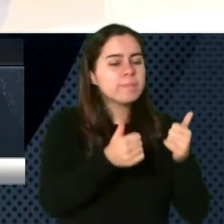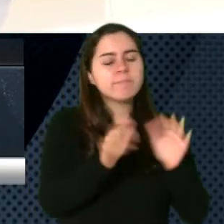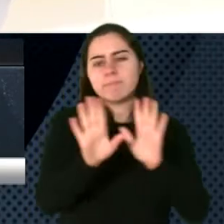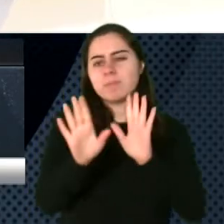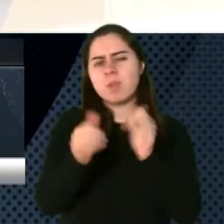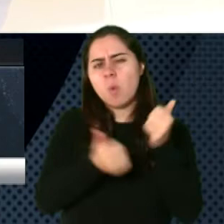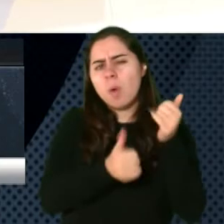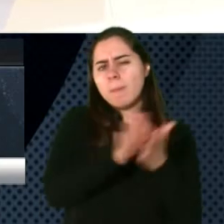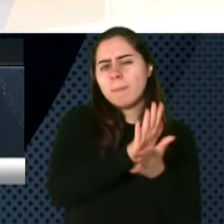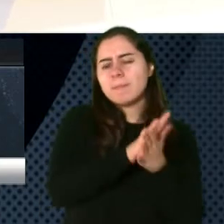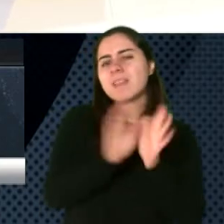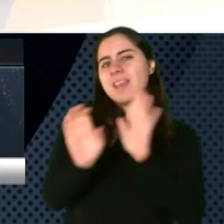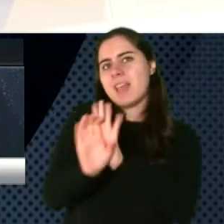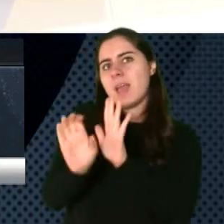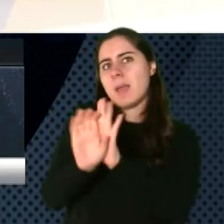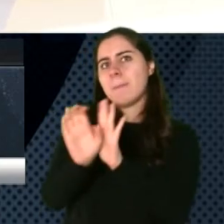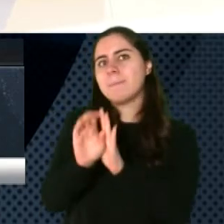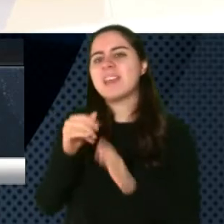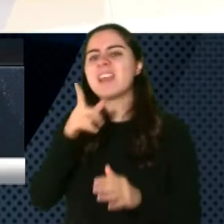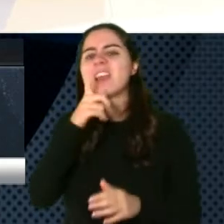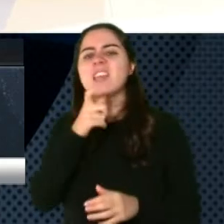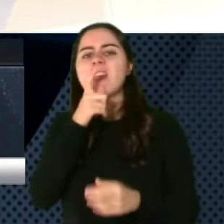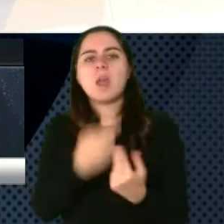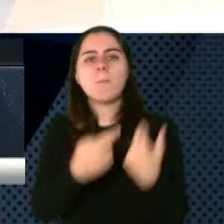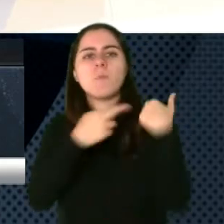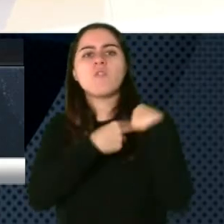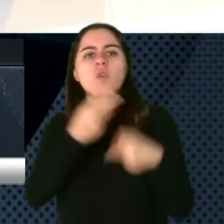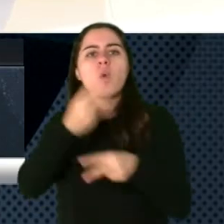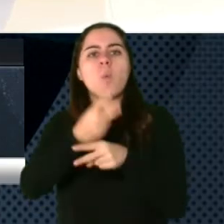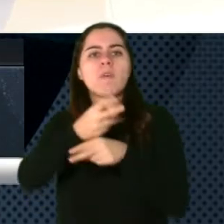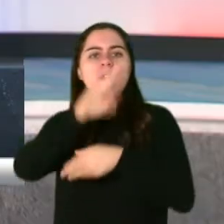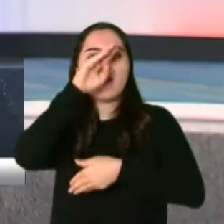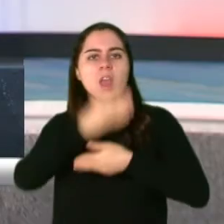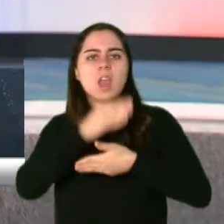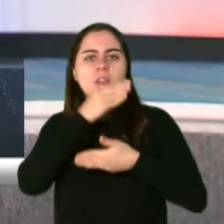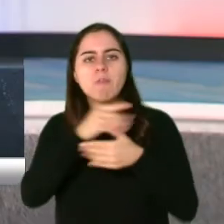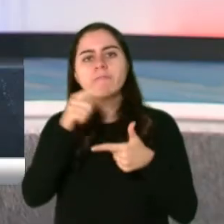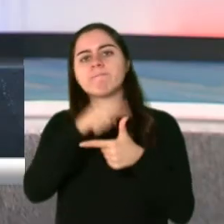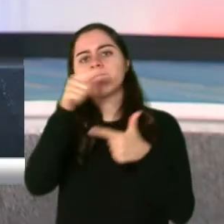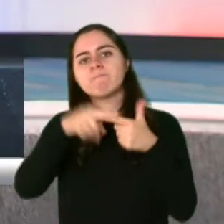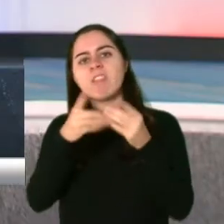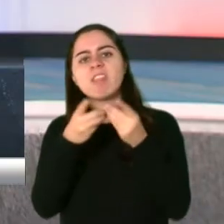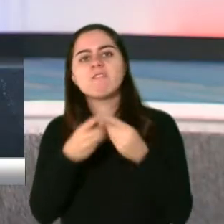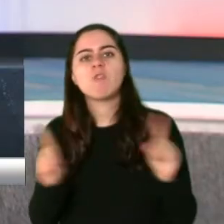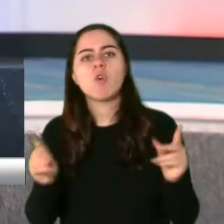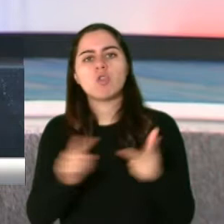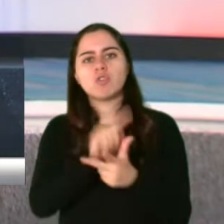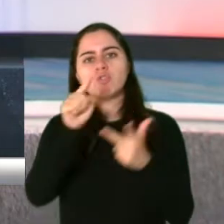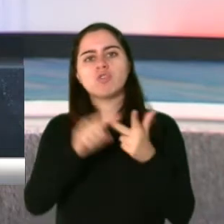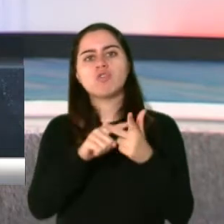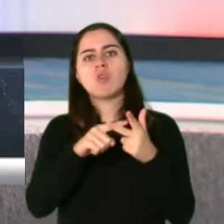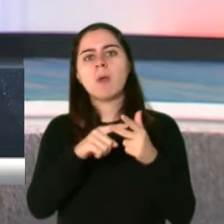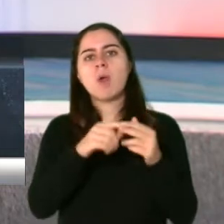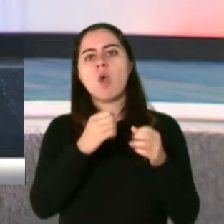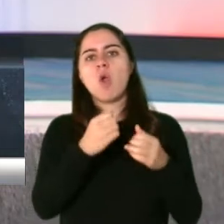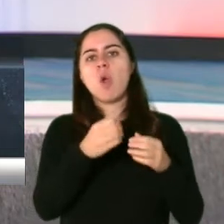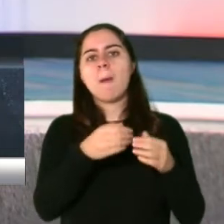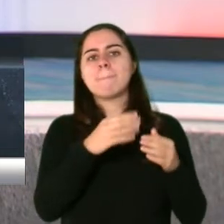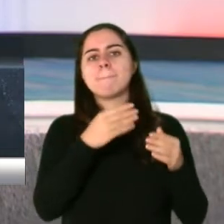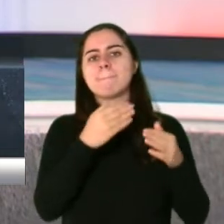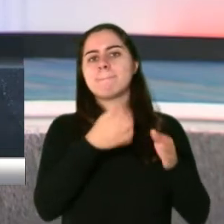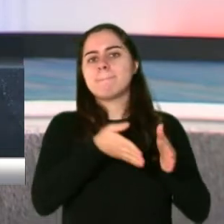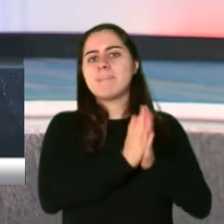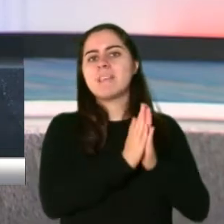ejemplo, sentencias de custodia de menores de edad, sentencias de divorcio, órdenes de protección expedidas por ley